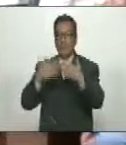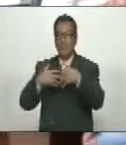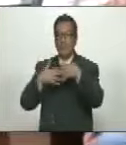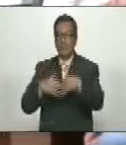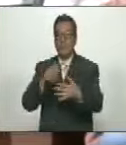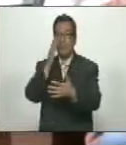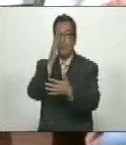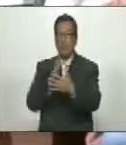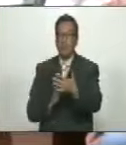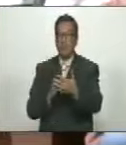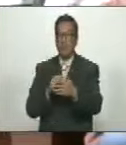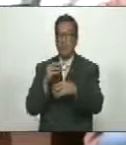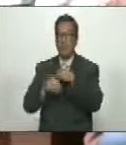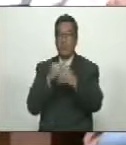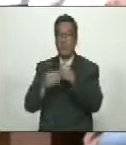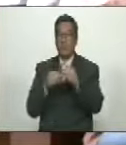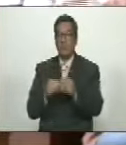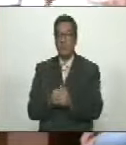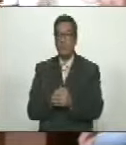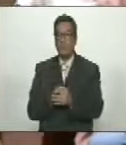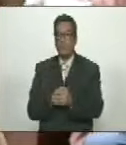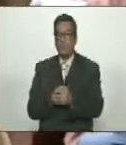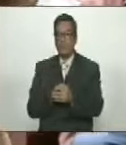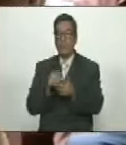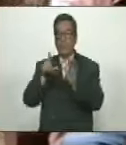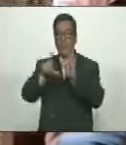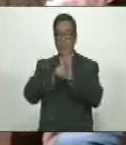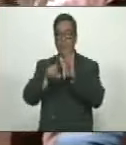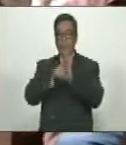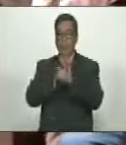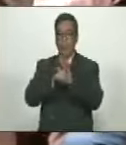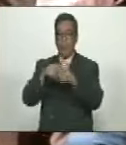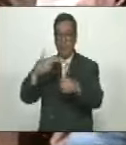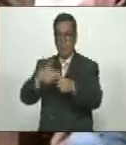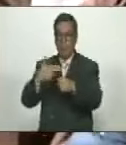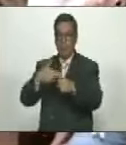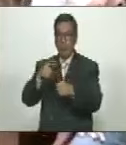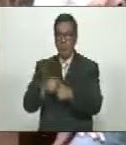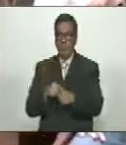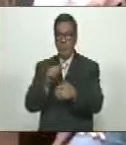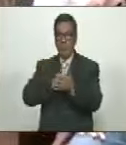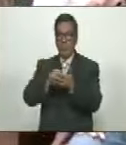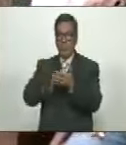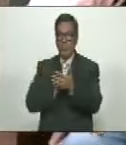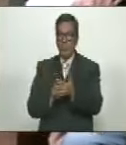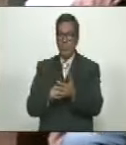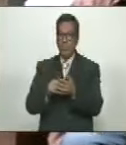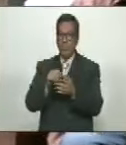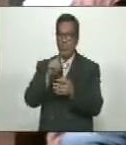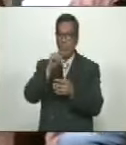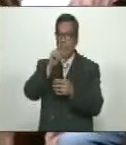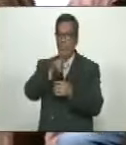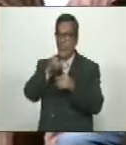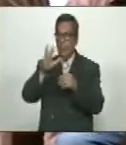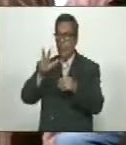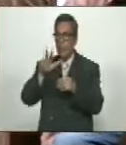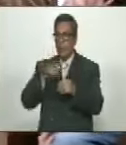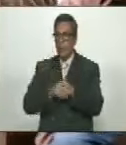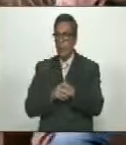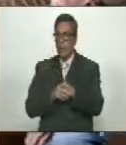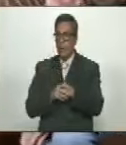mixtas como se establece en la ley de hidrocarburos en su artículo 33